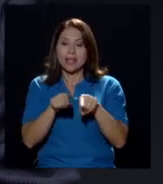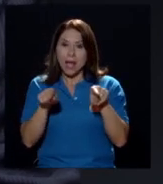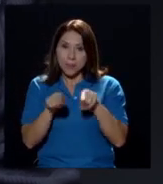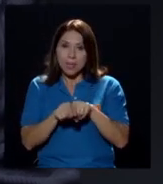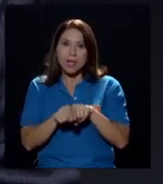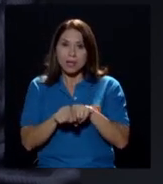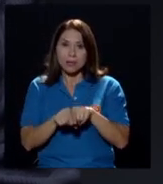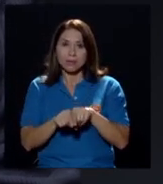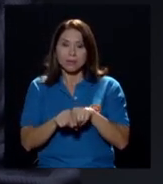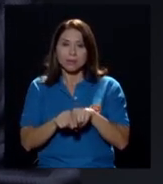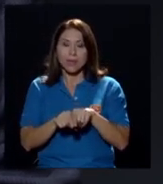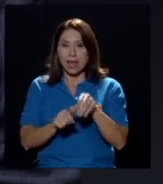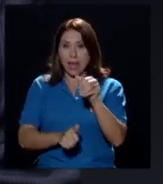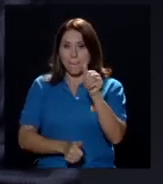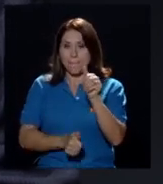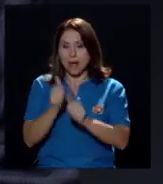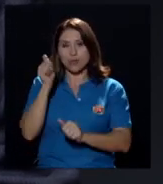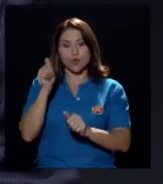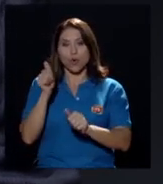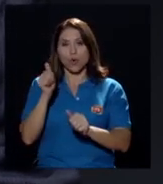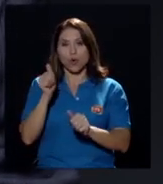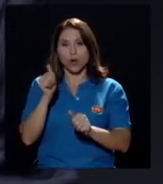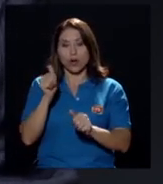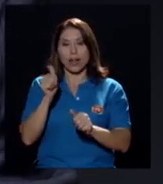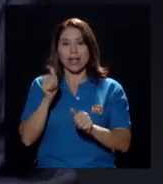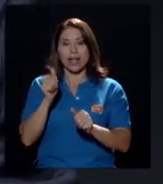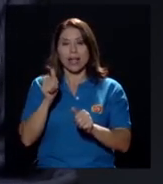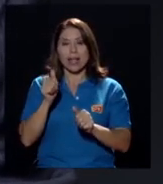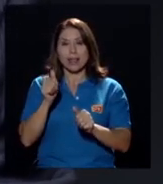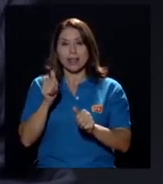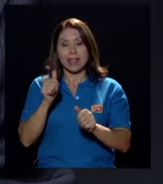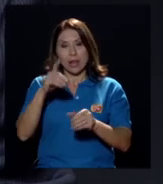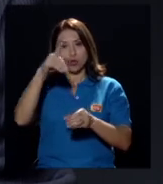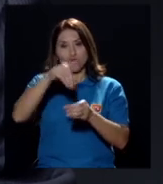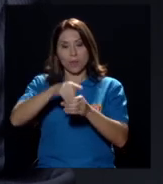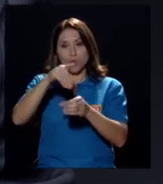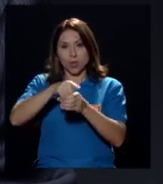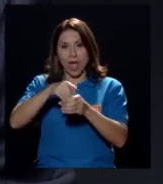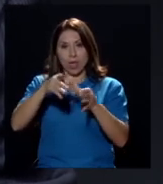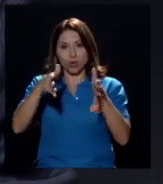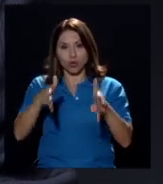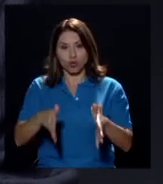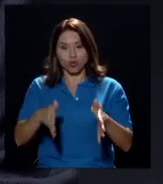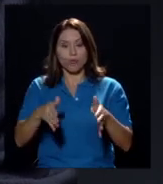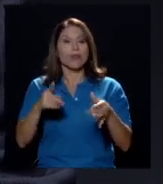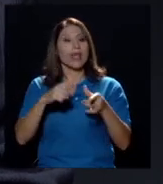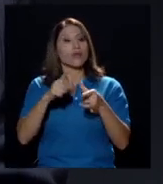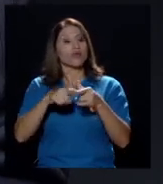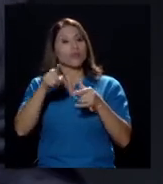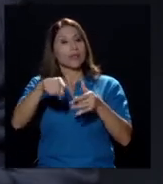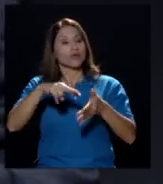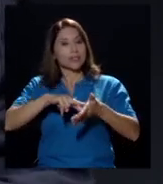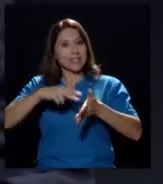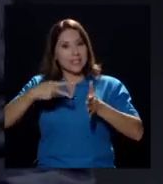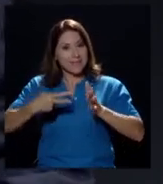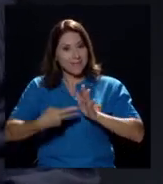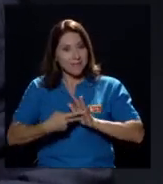la mayor de los diputados en la pancada. Y eso significa,